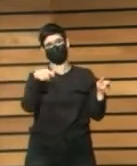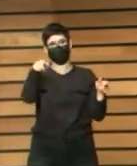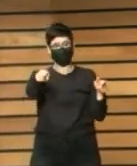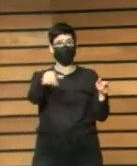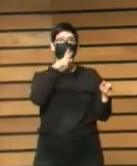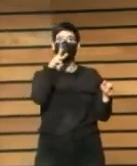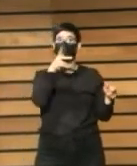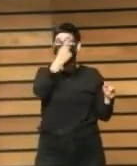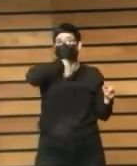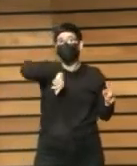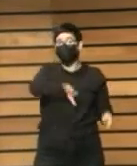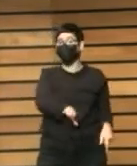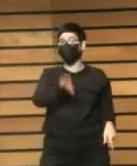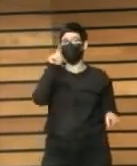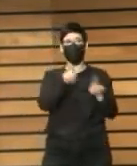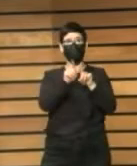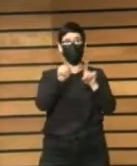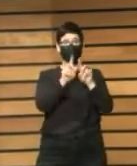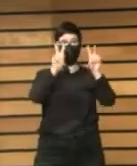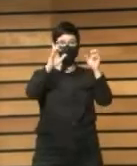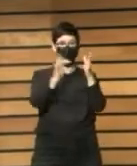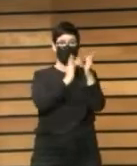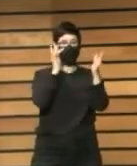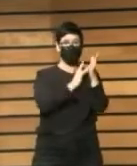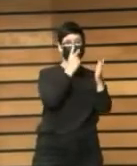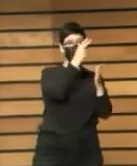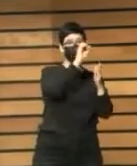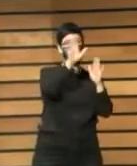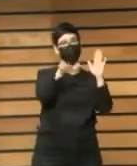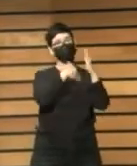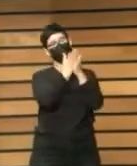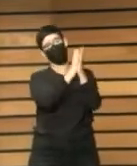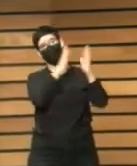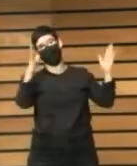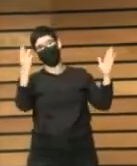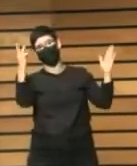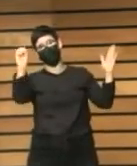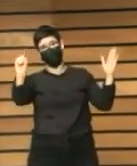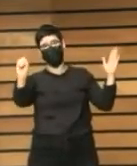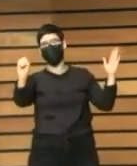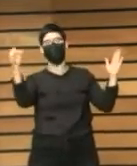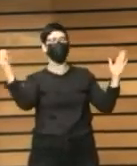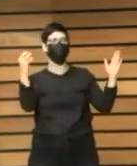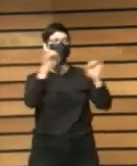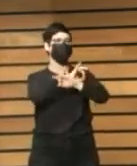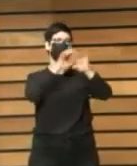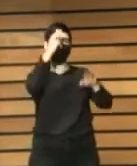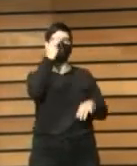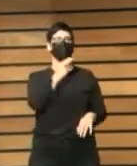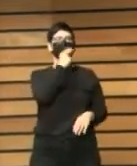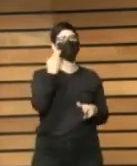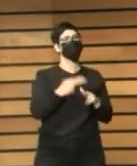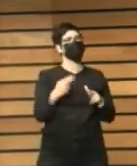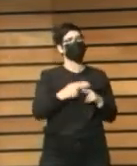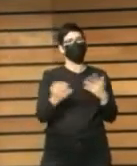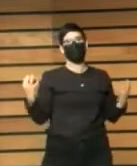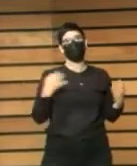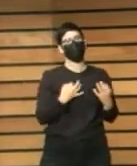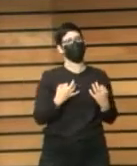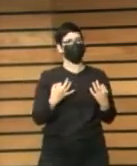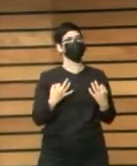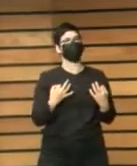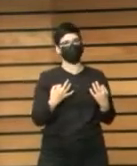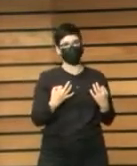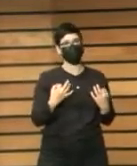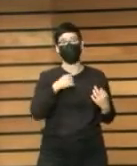para la localización de la Agenda 2030 el primer paso es tener claro el compromiso político entonces el primer acercamiento fue con la